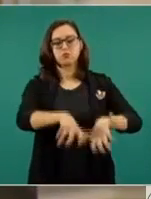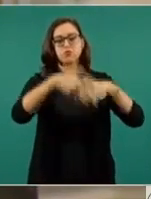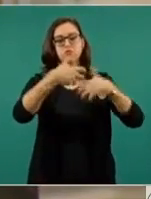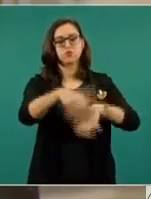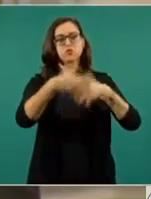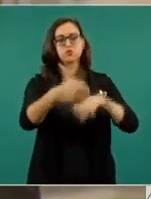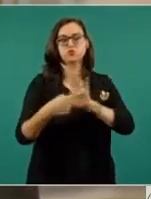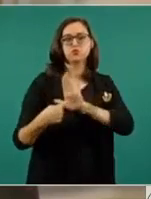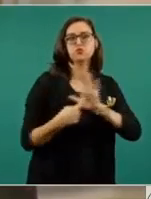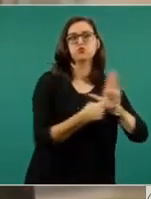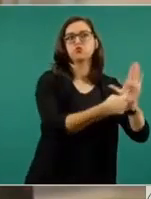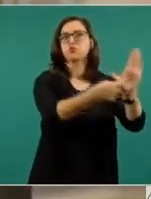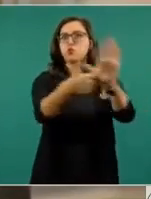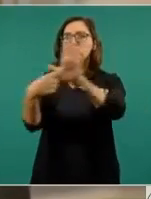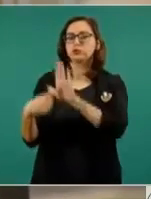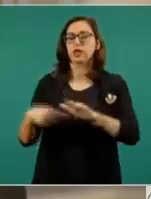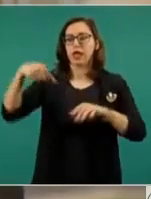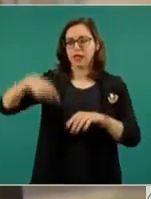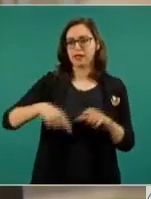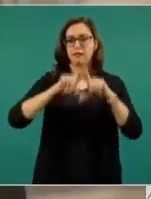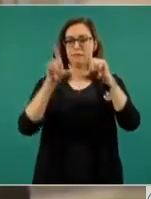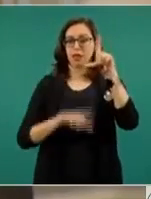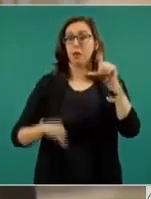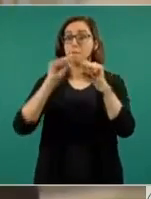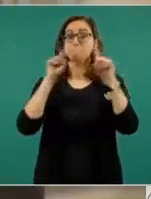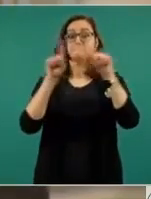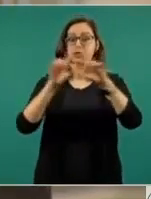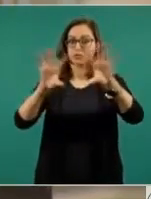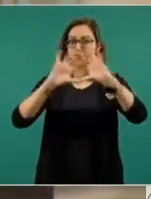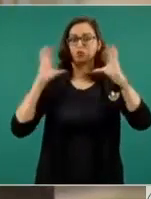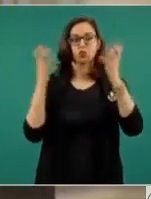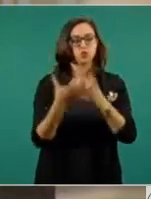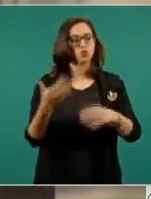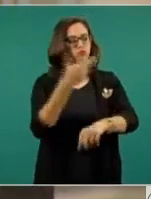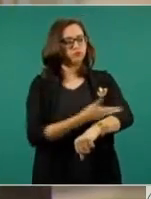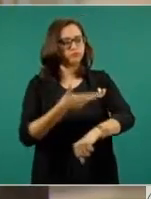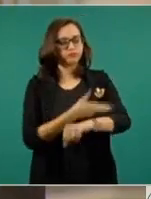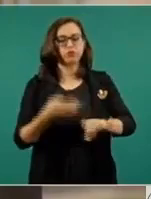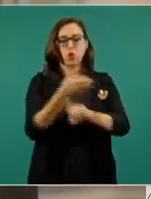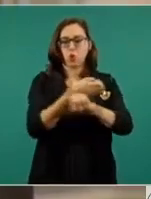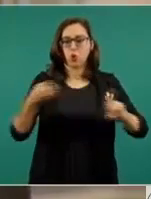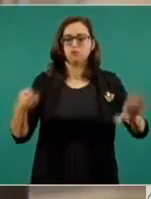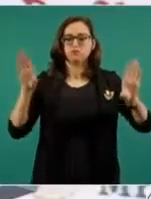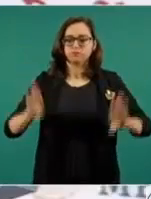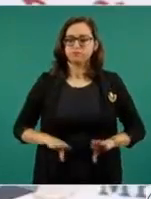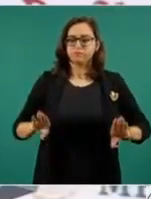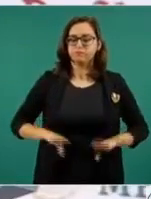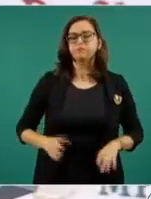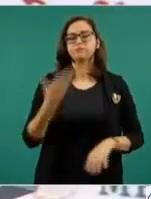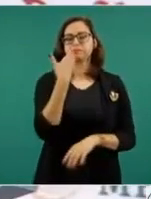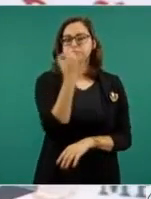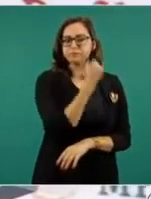de México y a todo el mundo su adestramiento, organización, capacidades operativas,